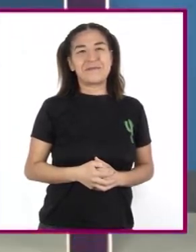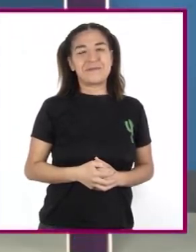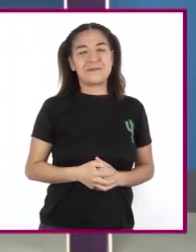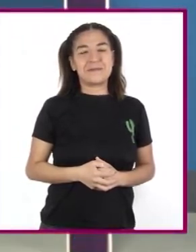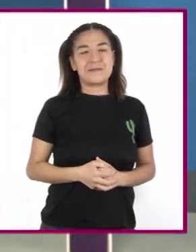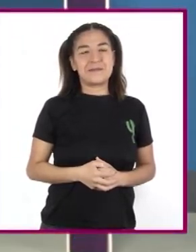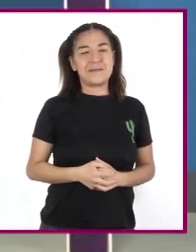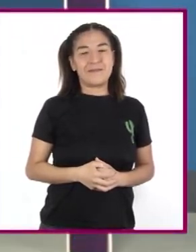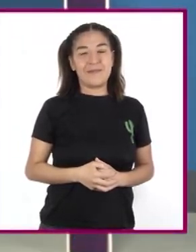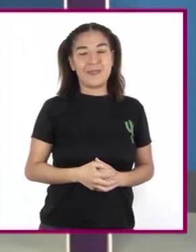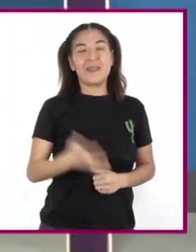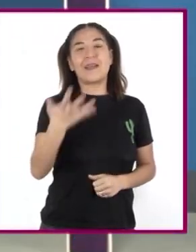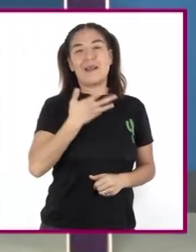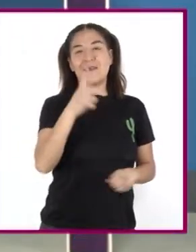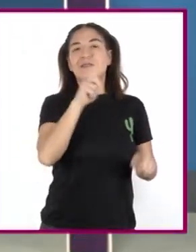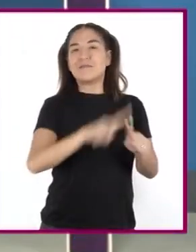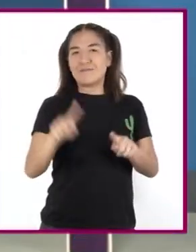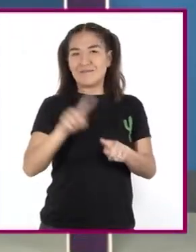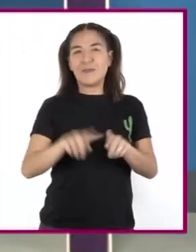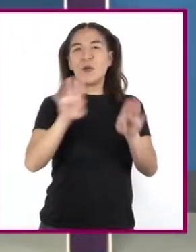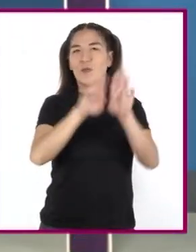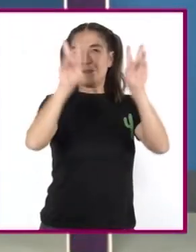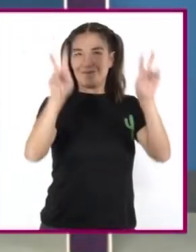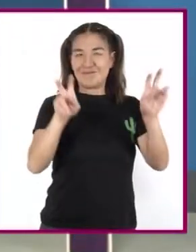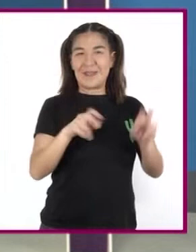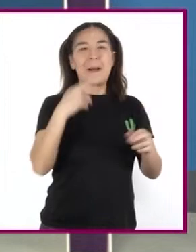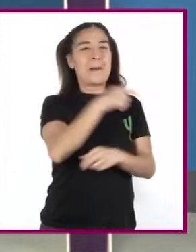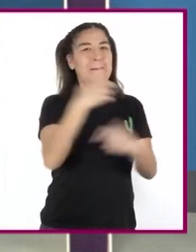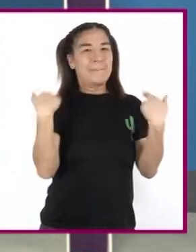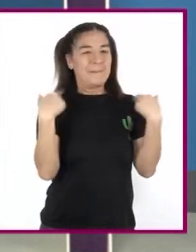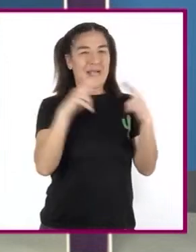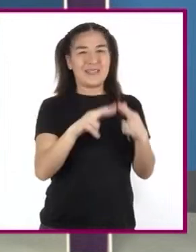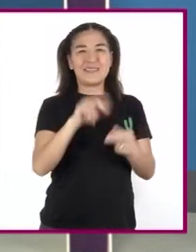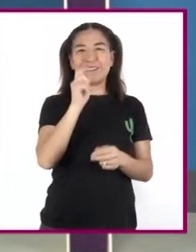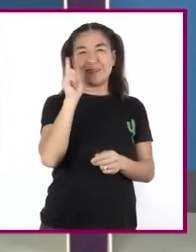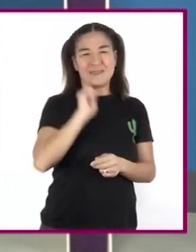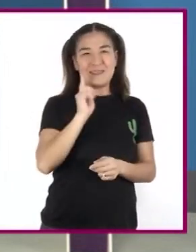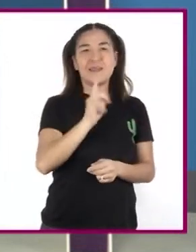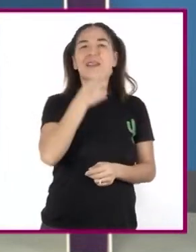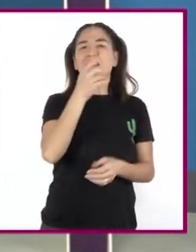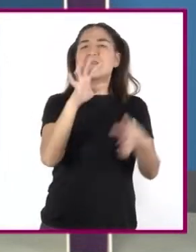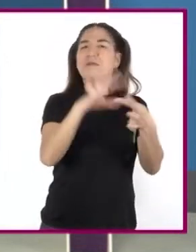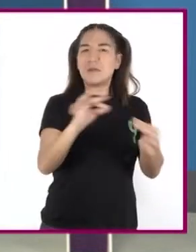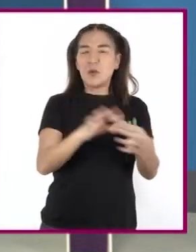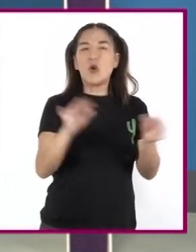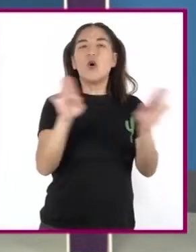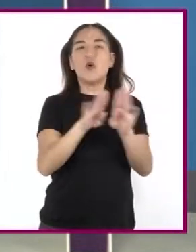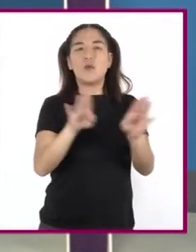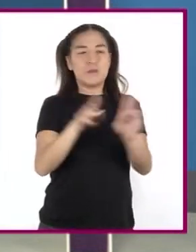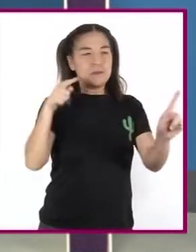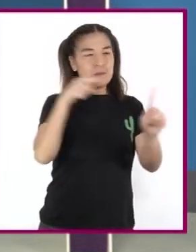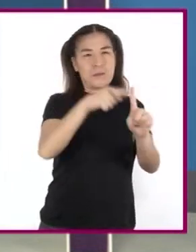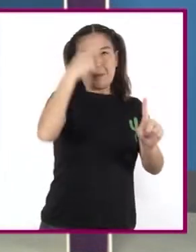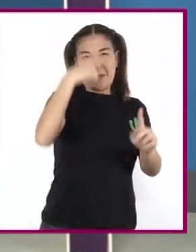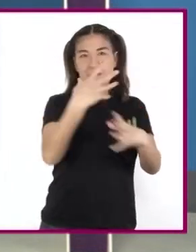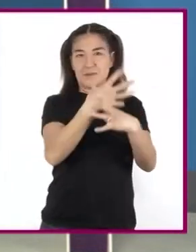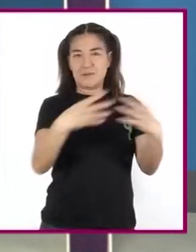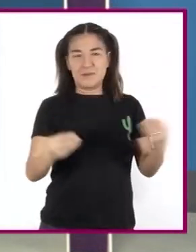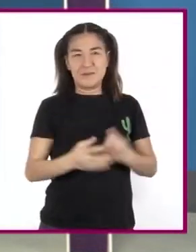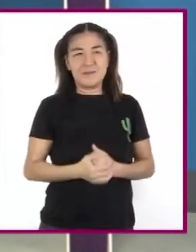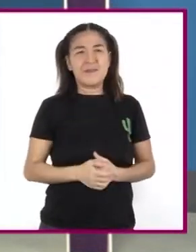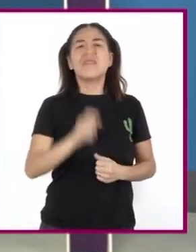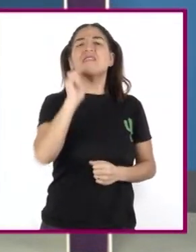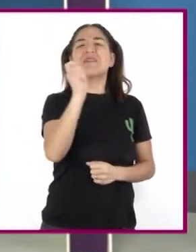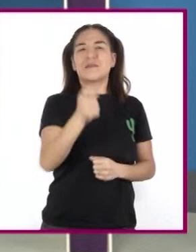Hay varias frases De la maestra Que nos dan Las pistas Para saber Cómo se llega A la solución Una de